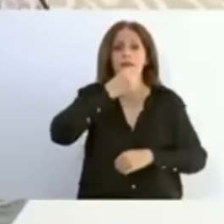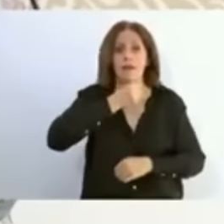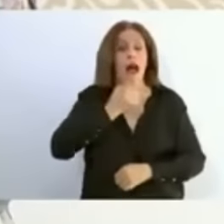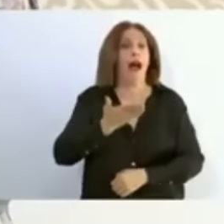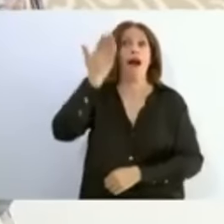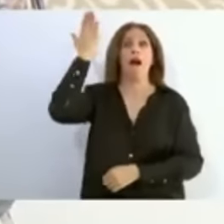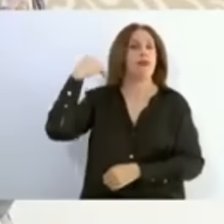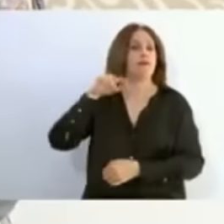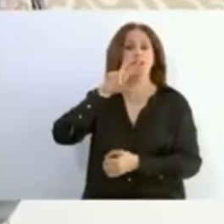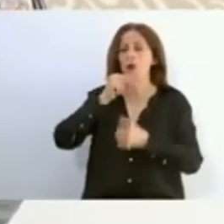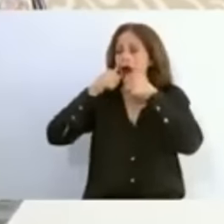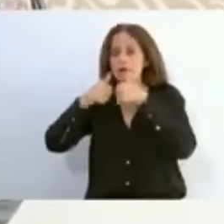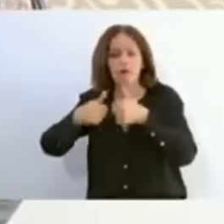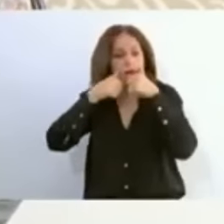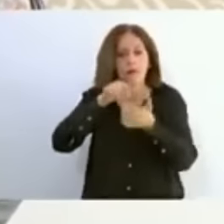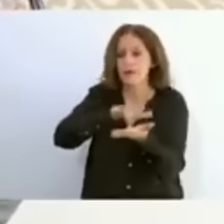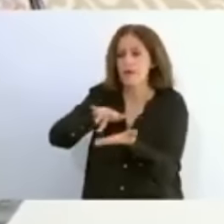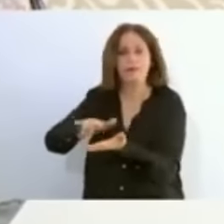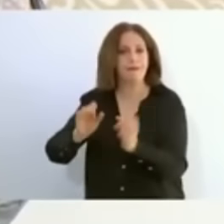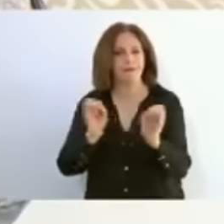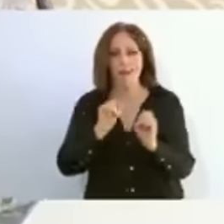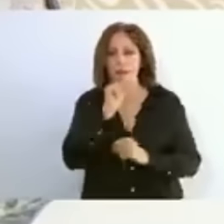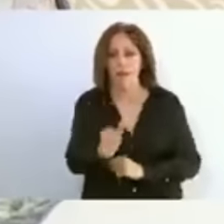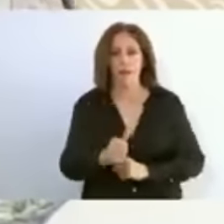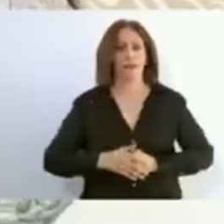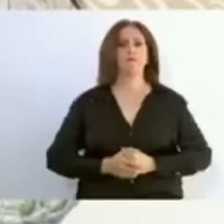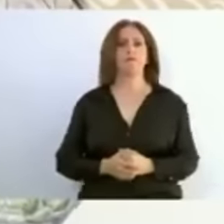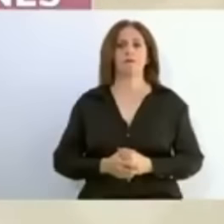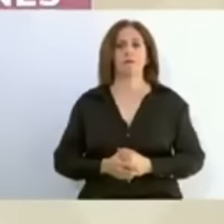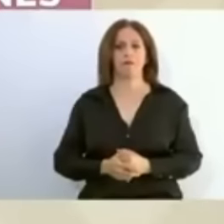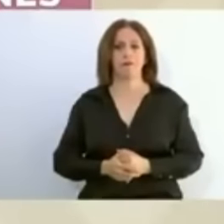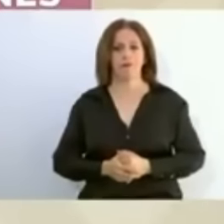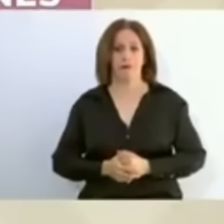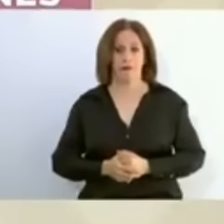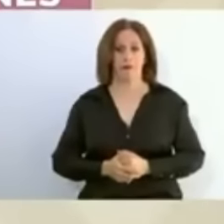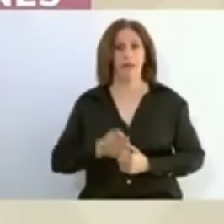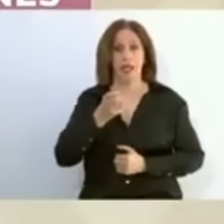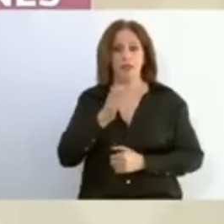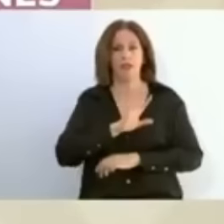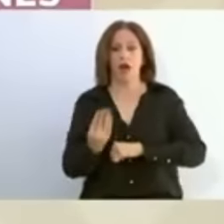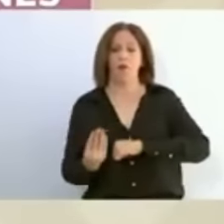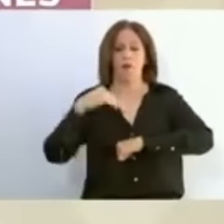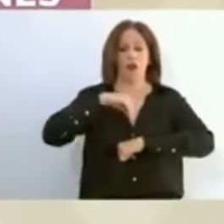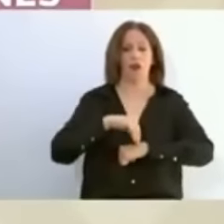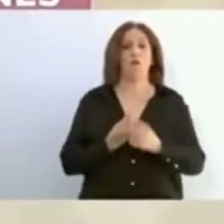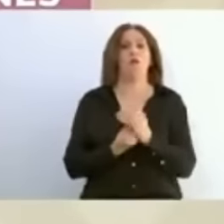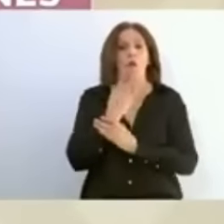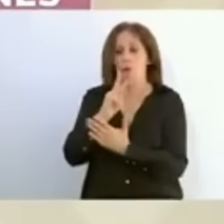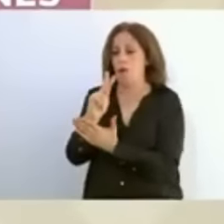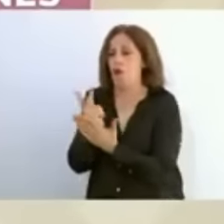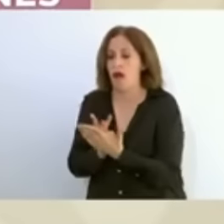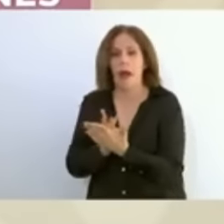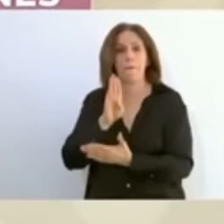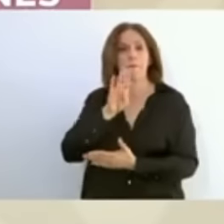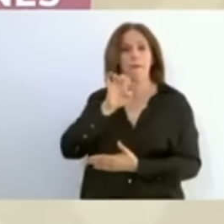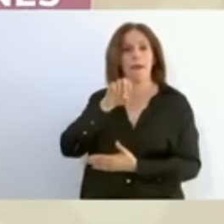atendidos y esta pensión se ha convertido en un programa universal para quienes